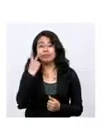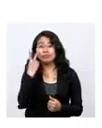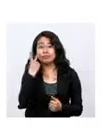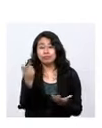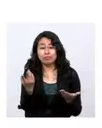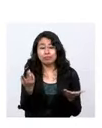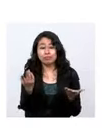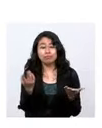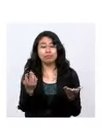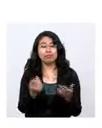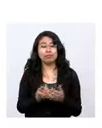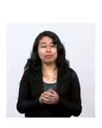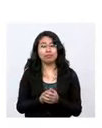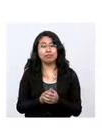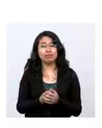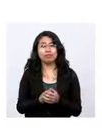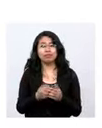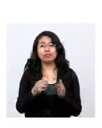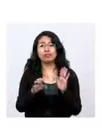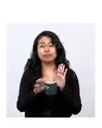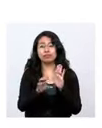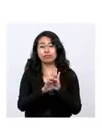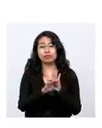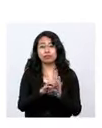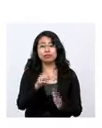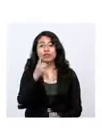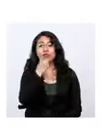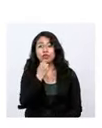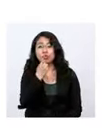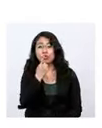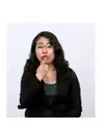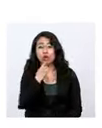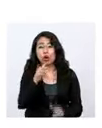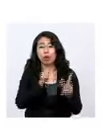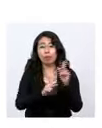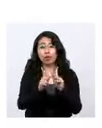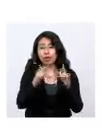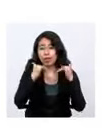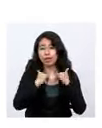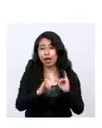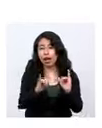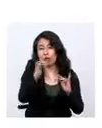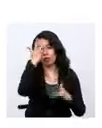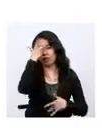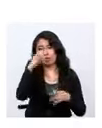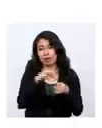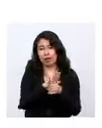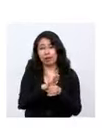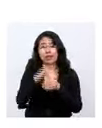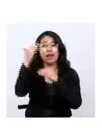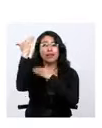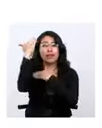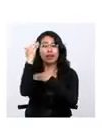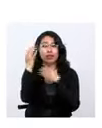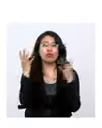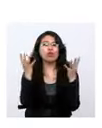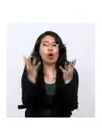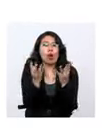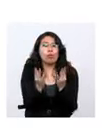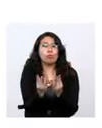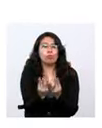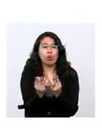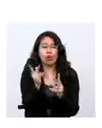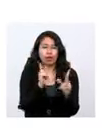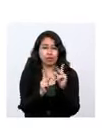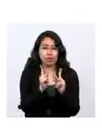entonces, los casos activos en color rojo. Como verán, Santa Cruz tiene muy pocos activos